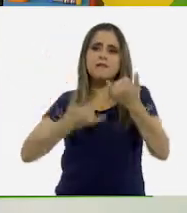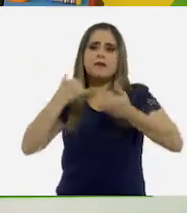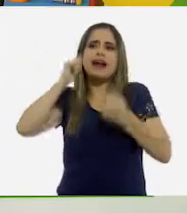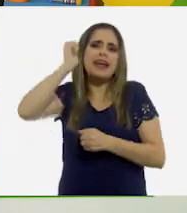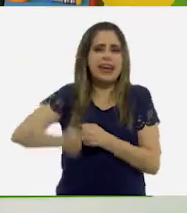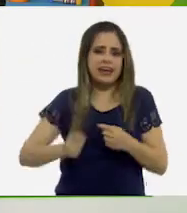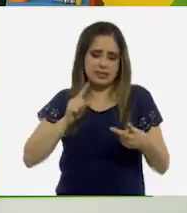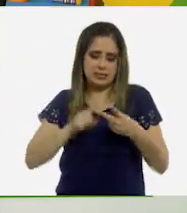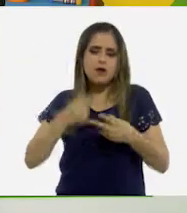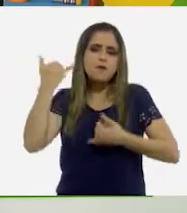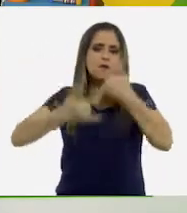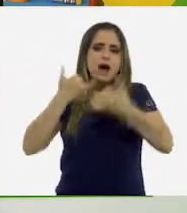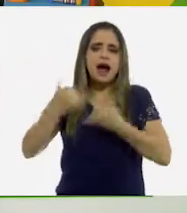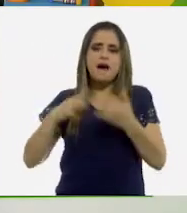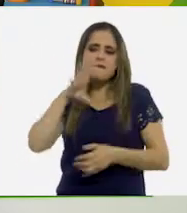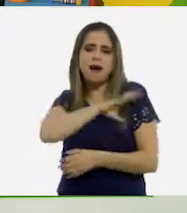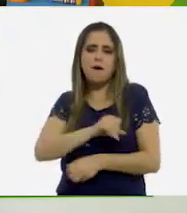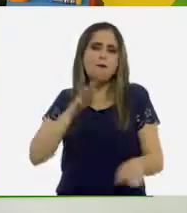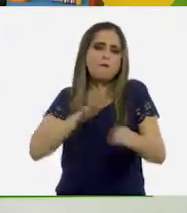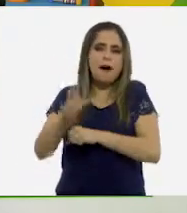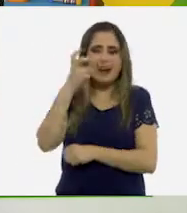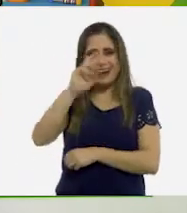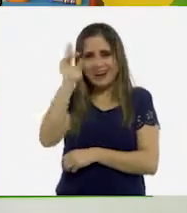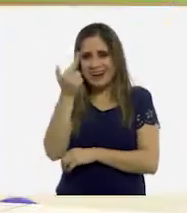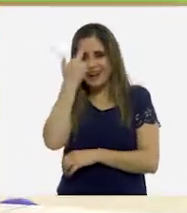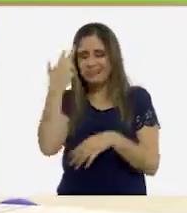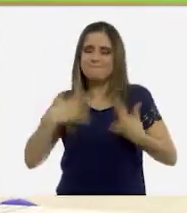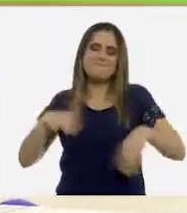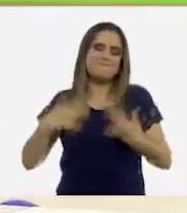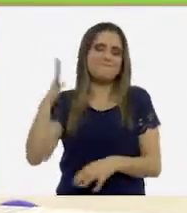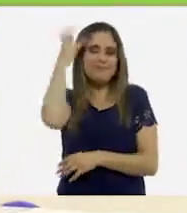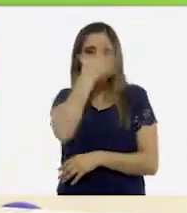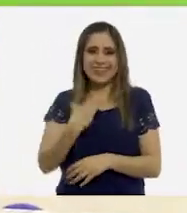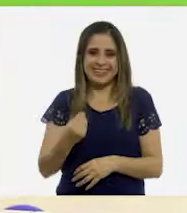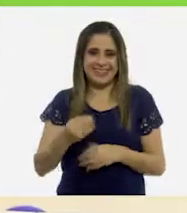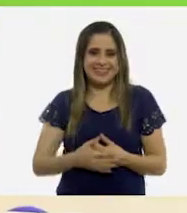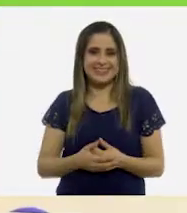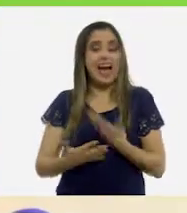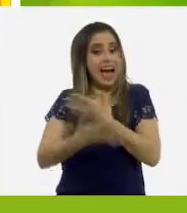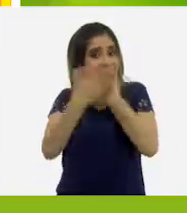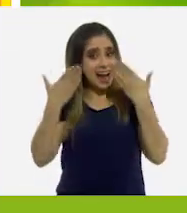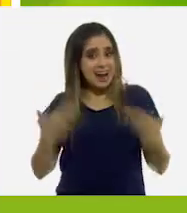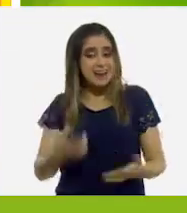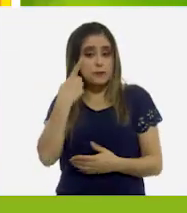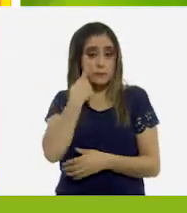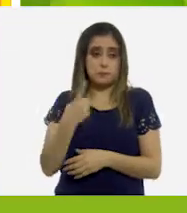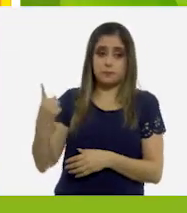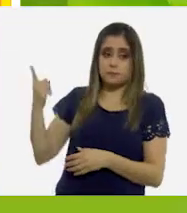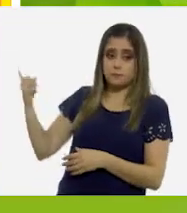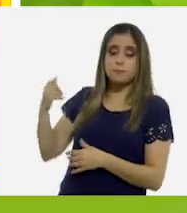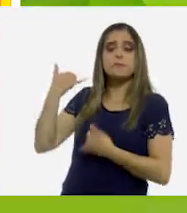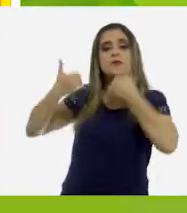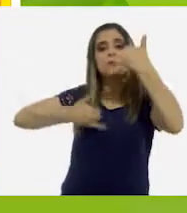eran nuestros juegos y juguetes favoritos. Ahora los invito a ver la lámina didáctica, juguetes de primer grado,